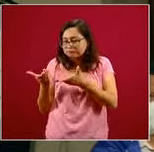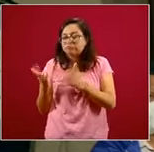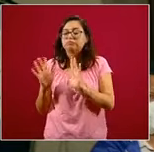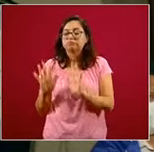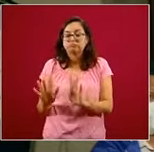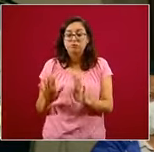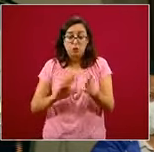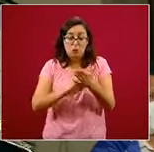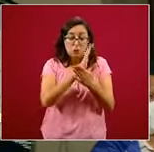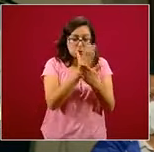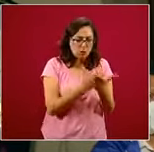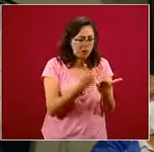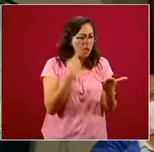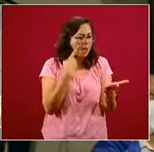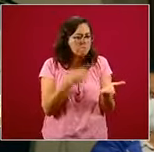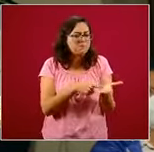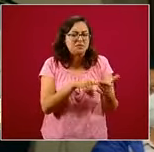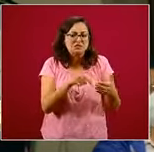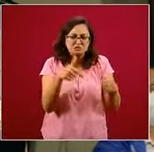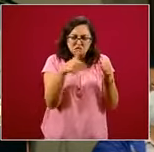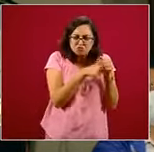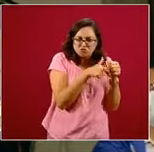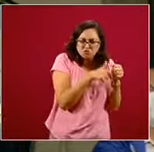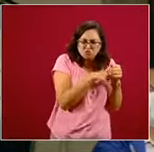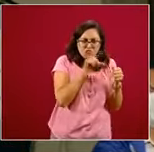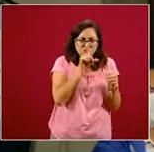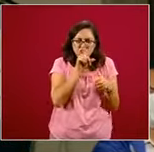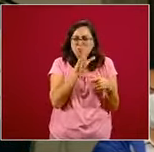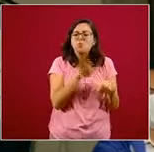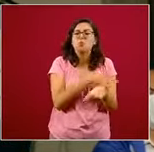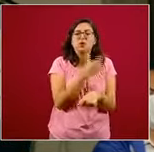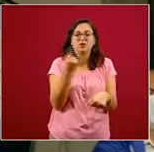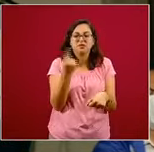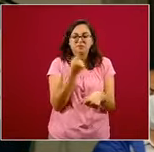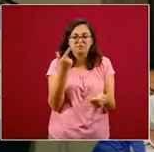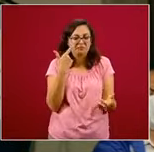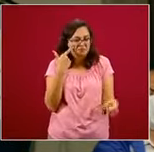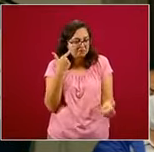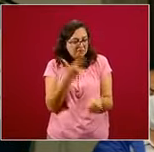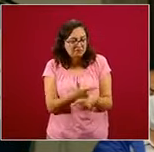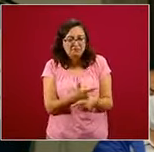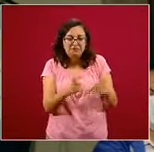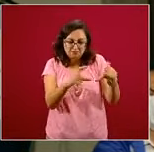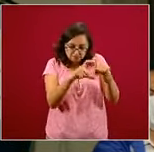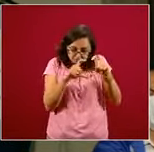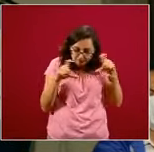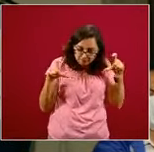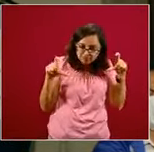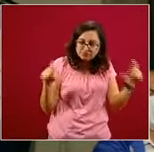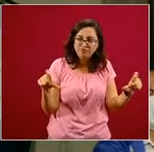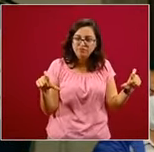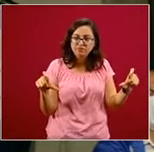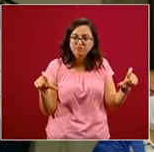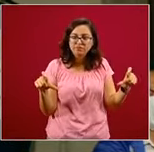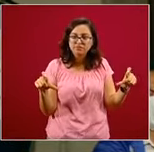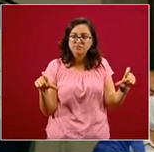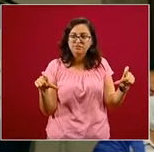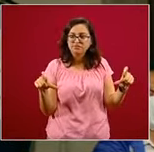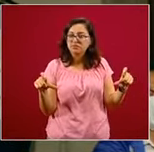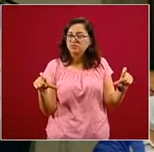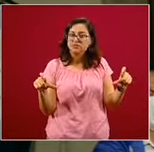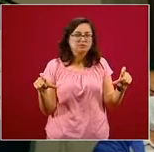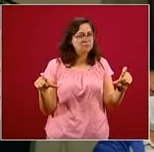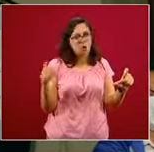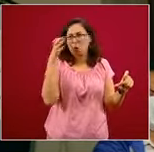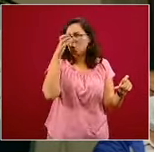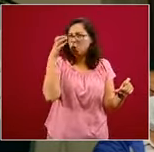el contrato, a ver por qué lo ocultado, y nos encontramos pues una cláusula muy